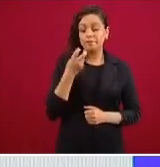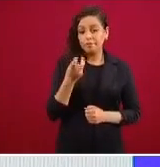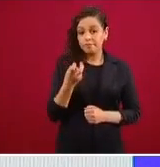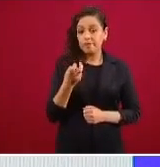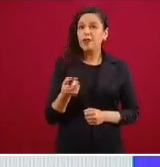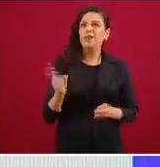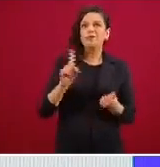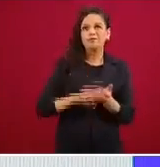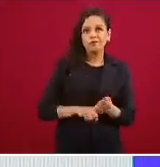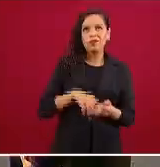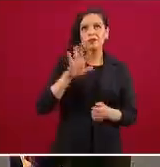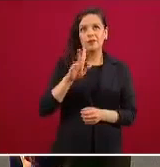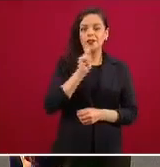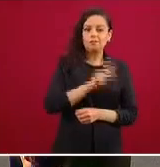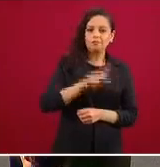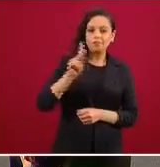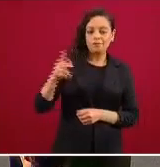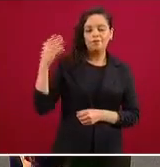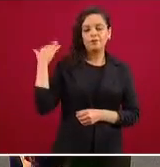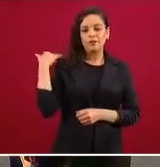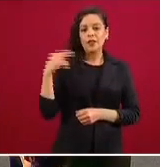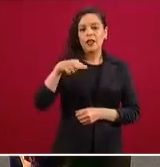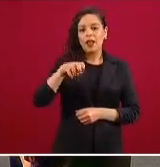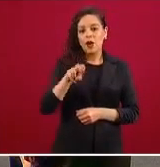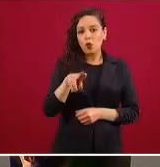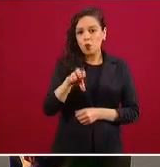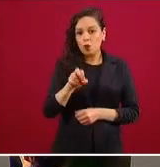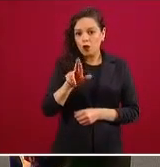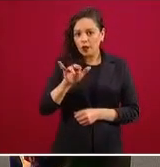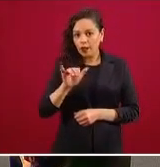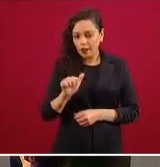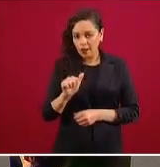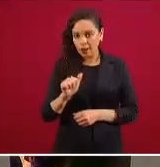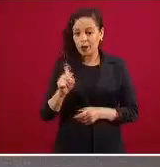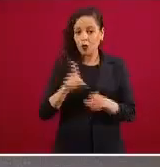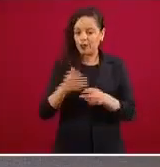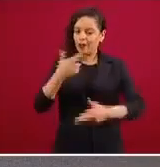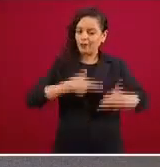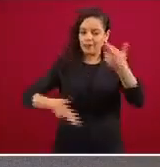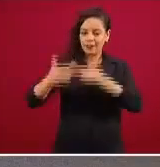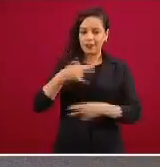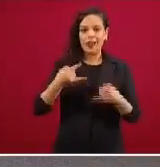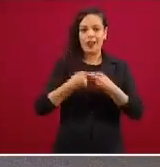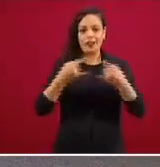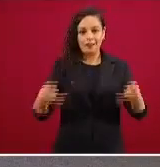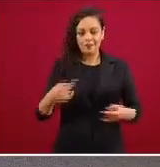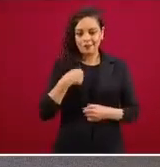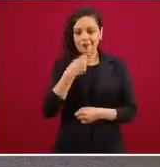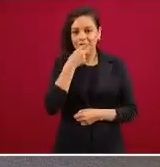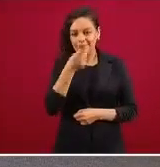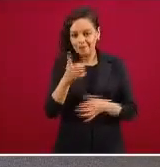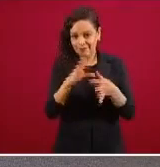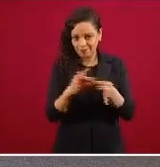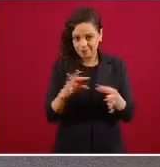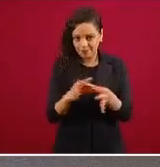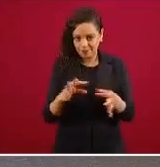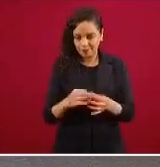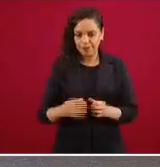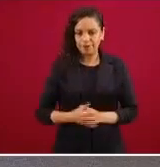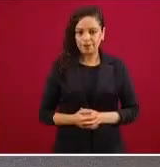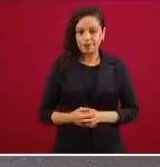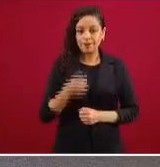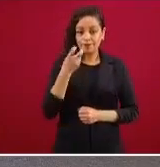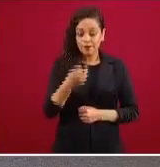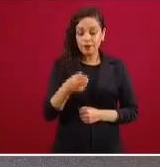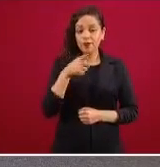regresando a esta historia verídica que les estoy comentando le quiero conversar con toda la población la forma